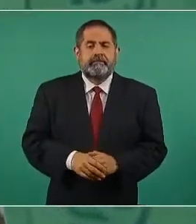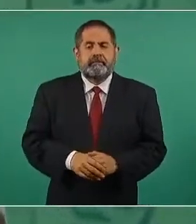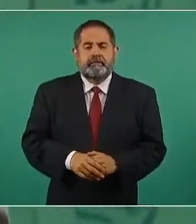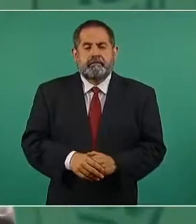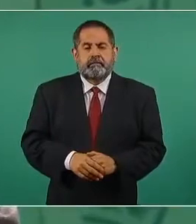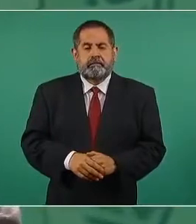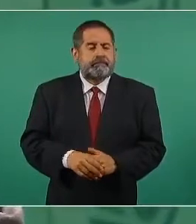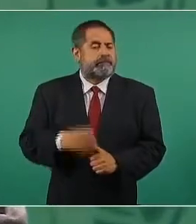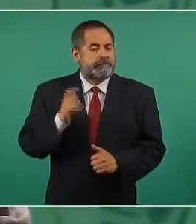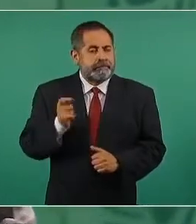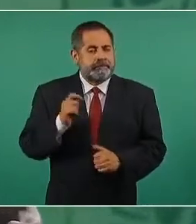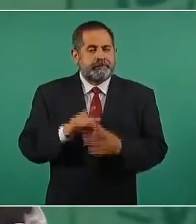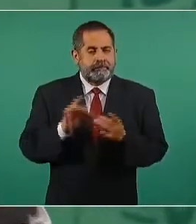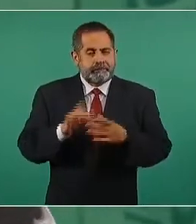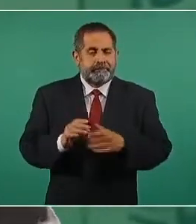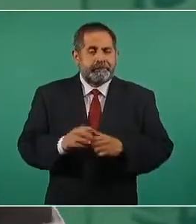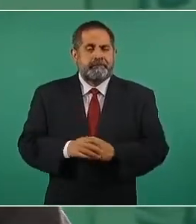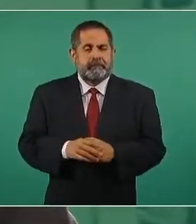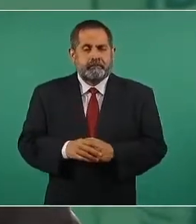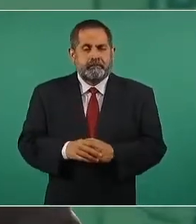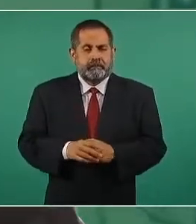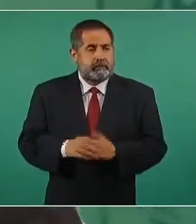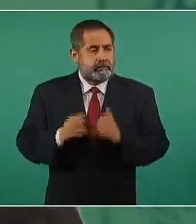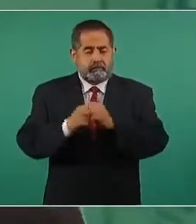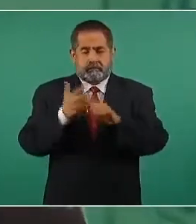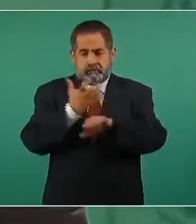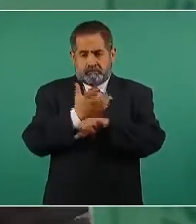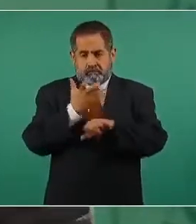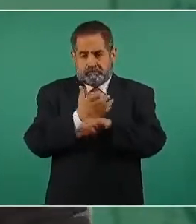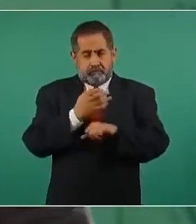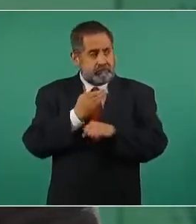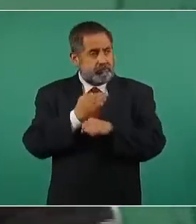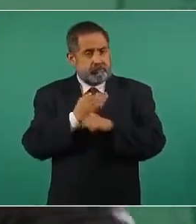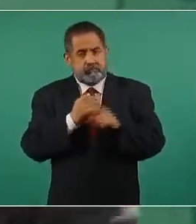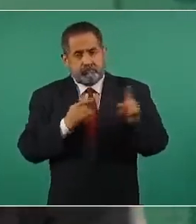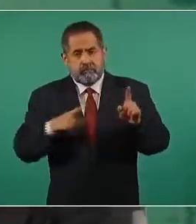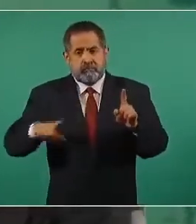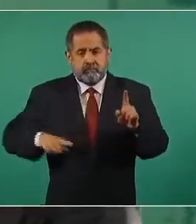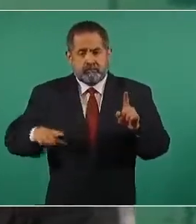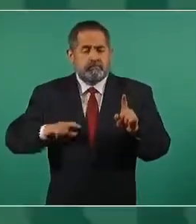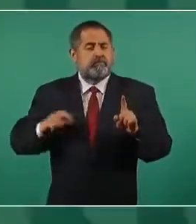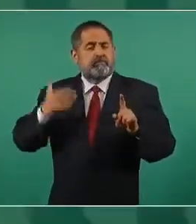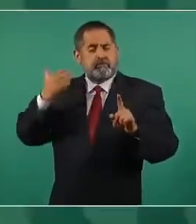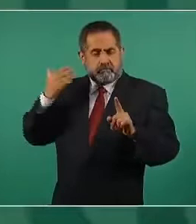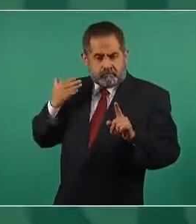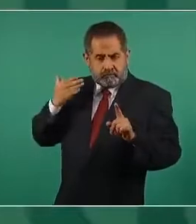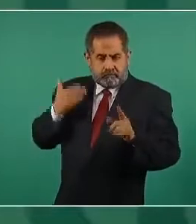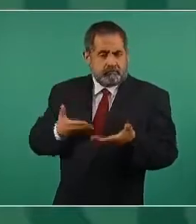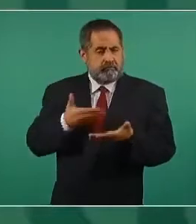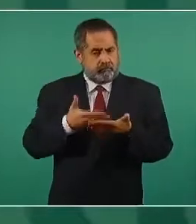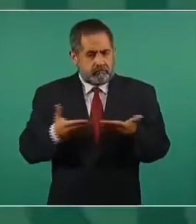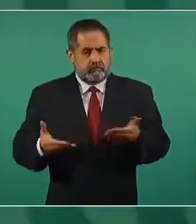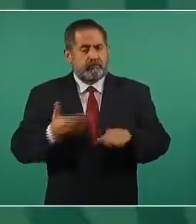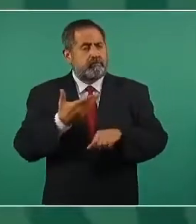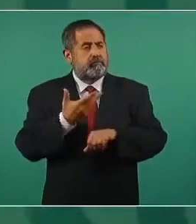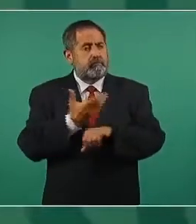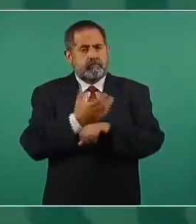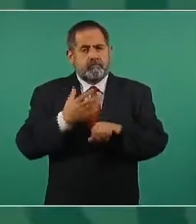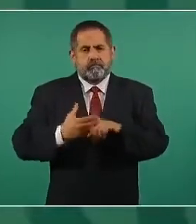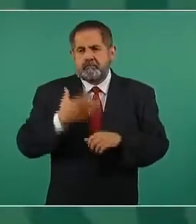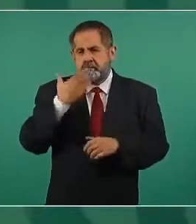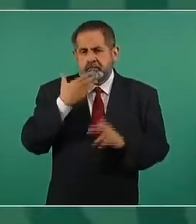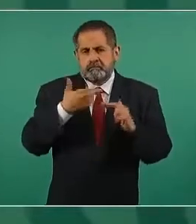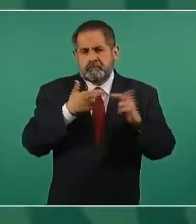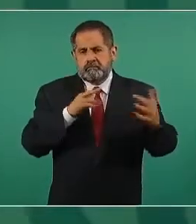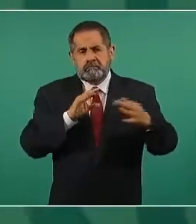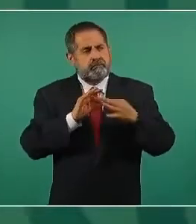entonces, con Estados Unidos, con el gobierno anterior, con este, hay una relación de